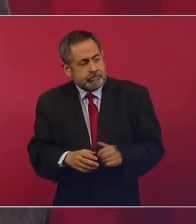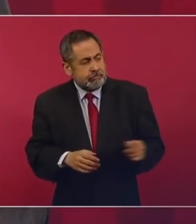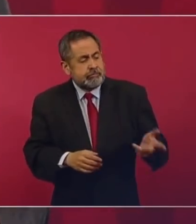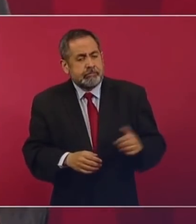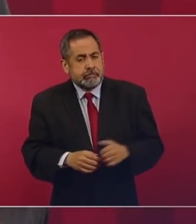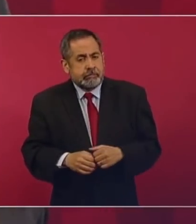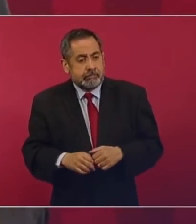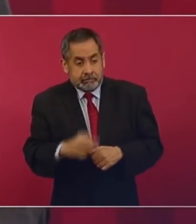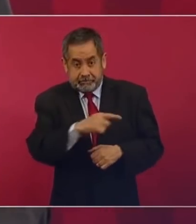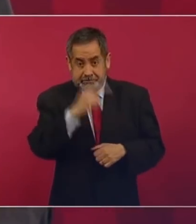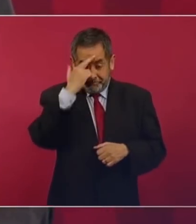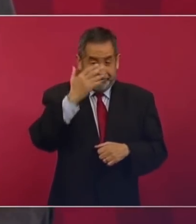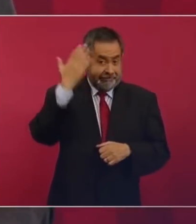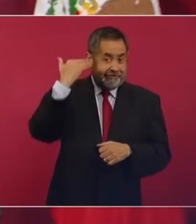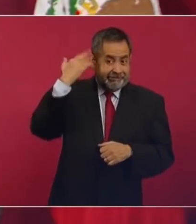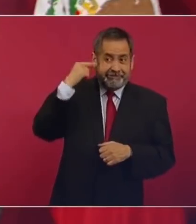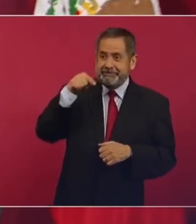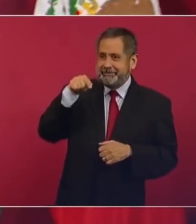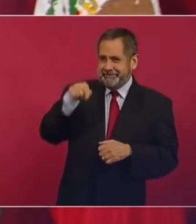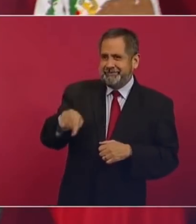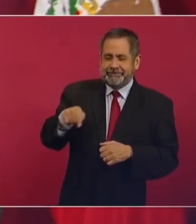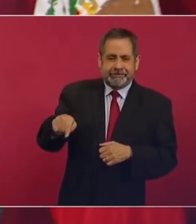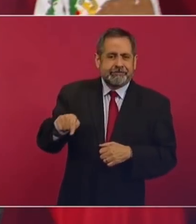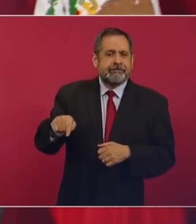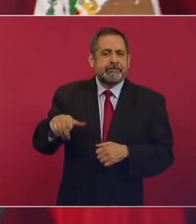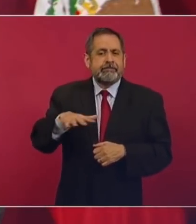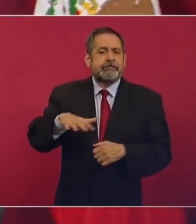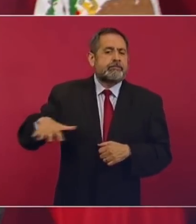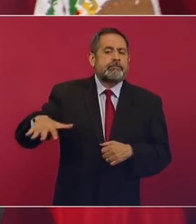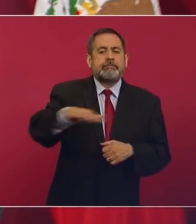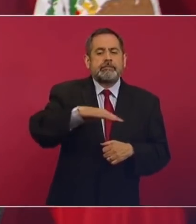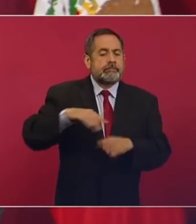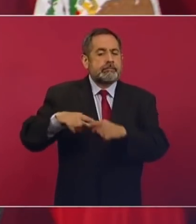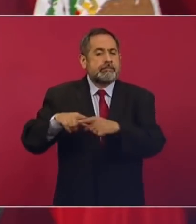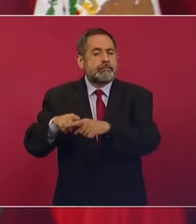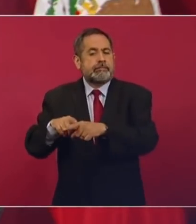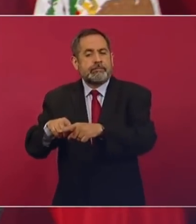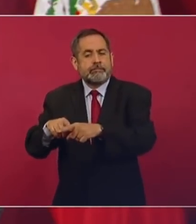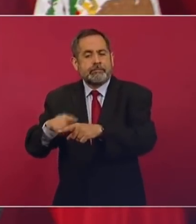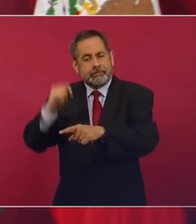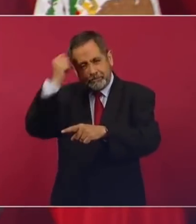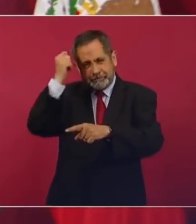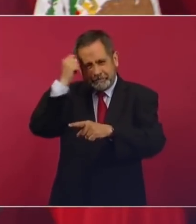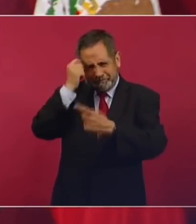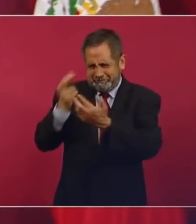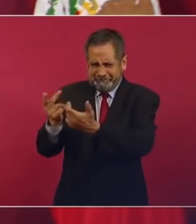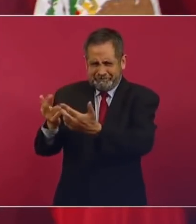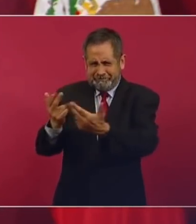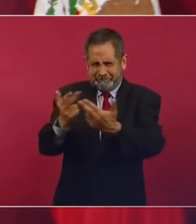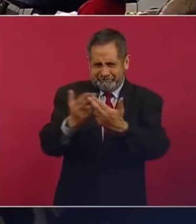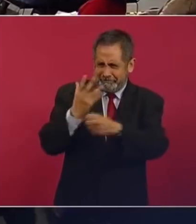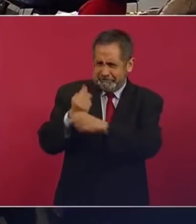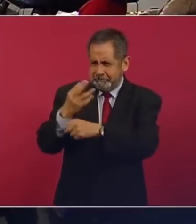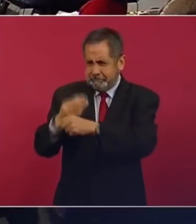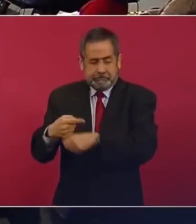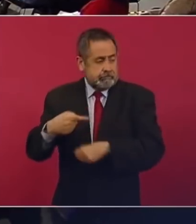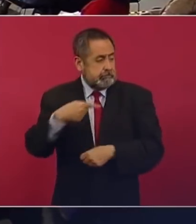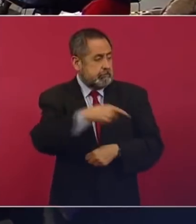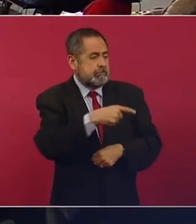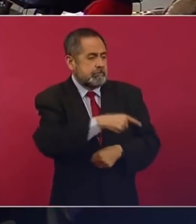que se iba a llevar a cabo del lago de Texcoco? ¿Cuándo?